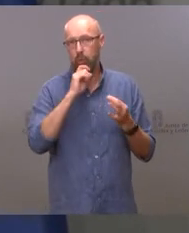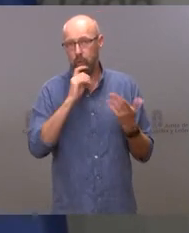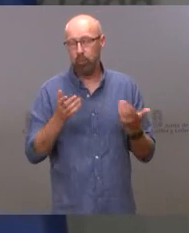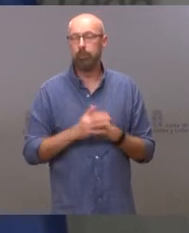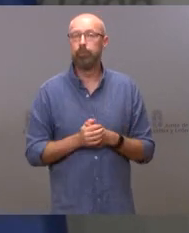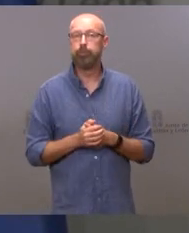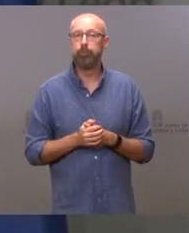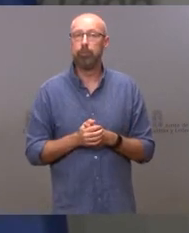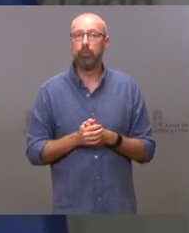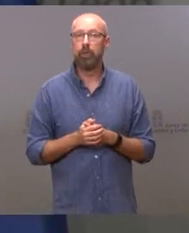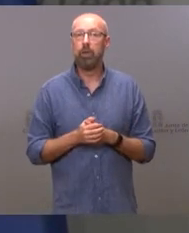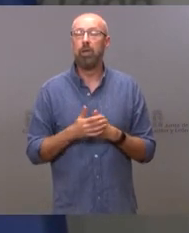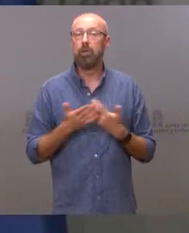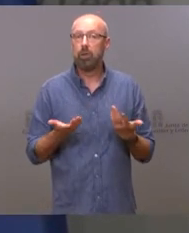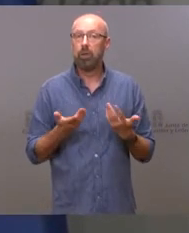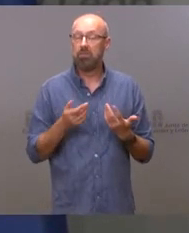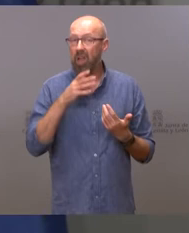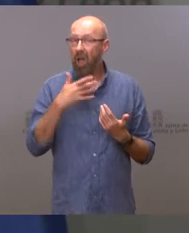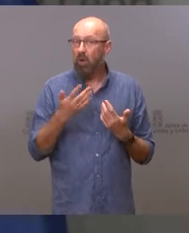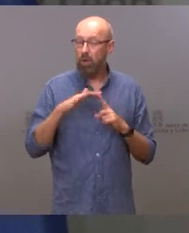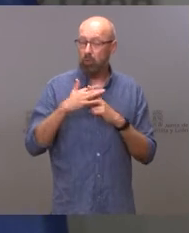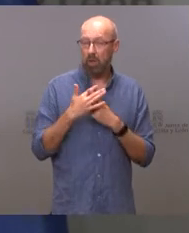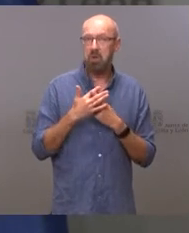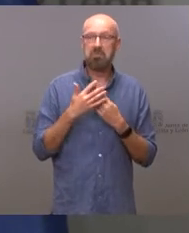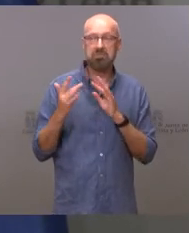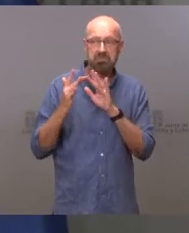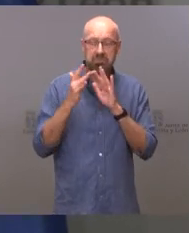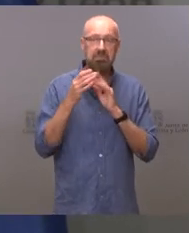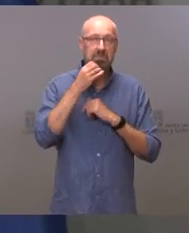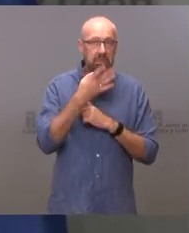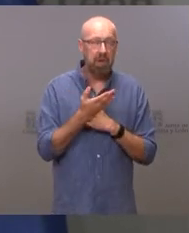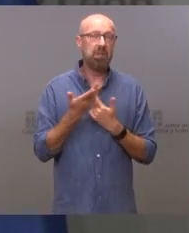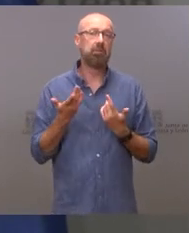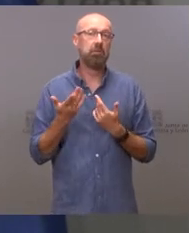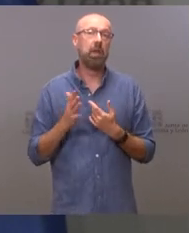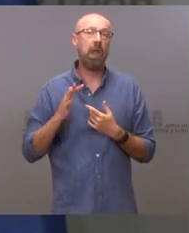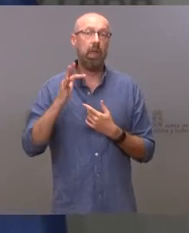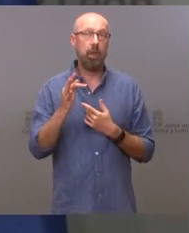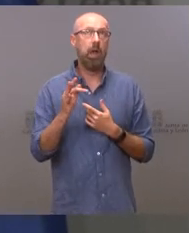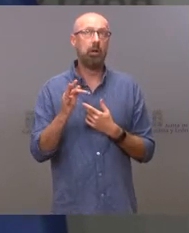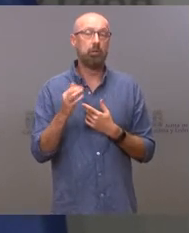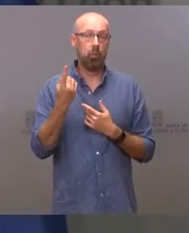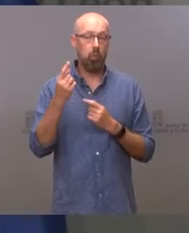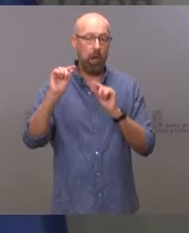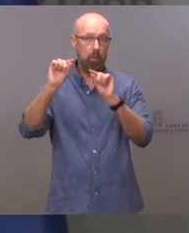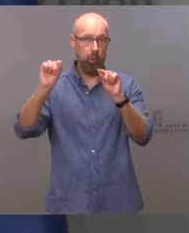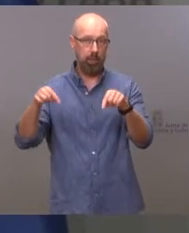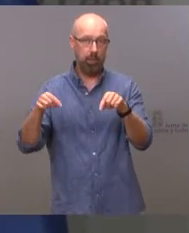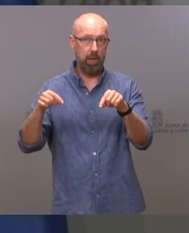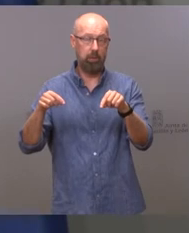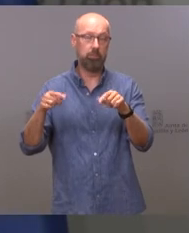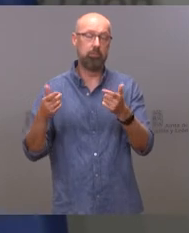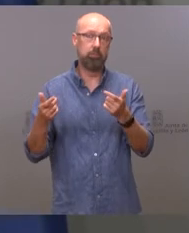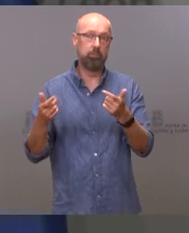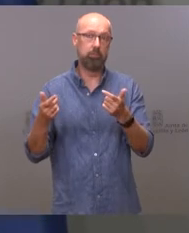principio, el clima es bueno. Es verdad que Ávila, además, es una provincia, no porque lo diga por Ávila,